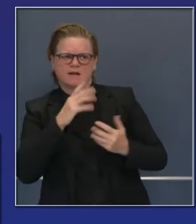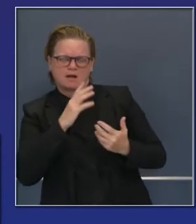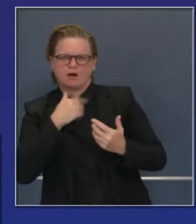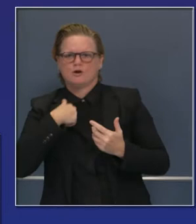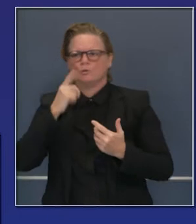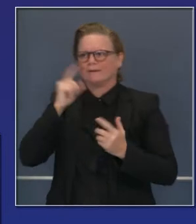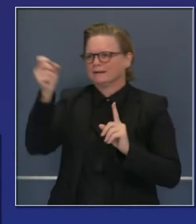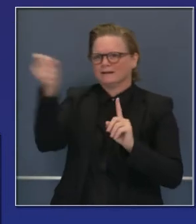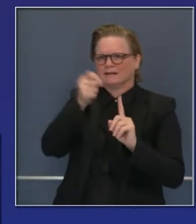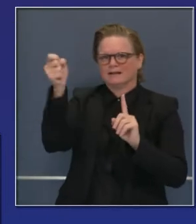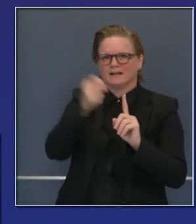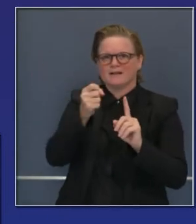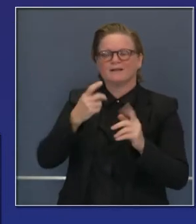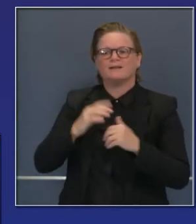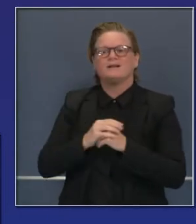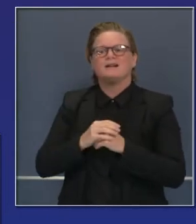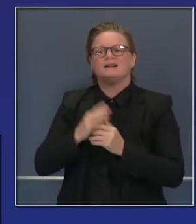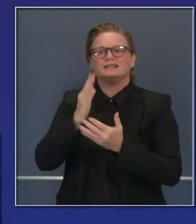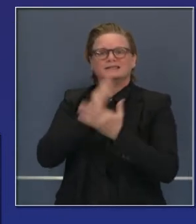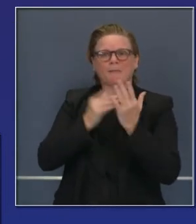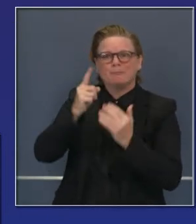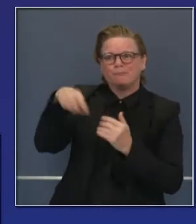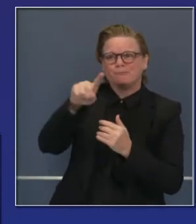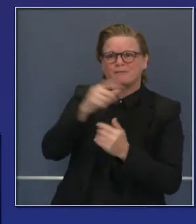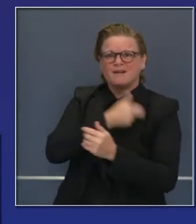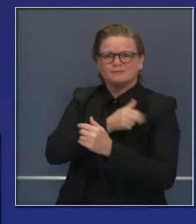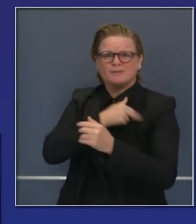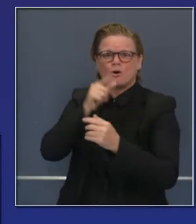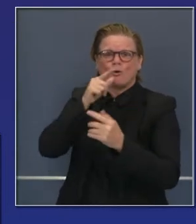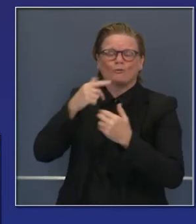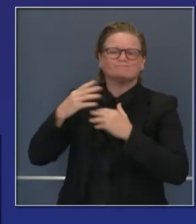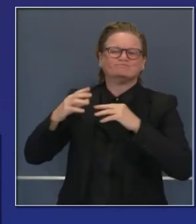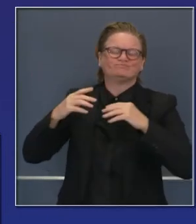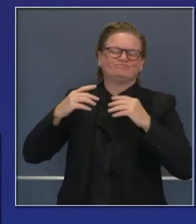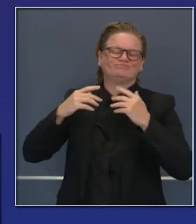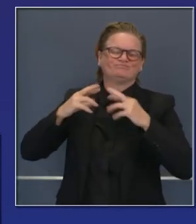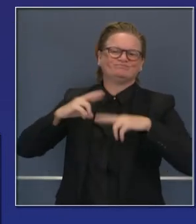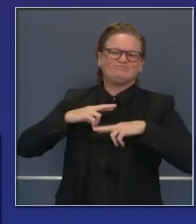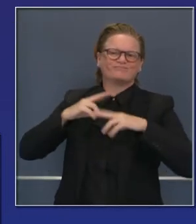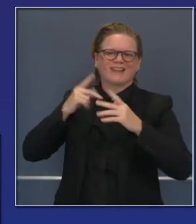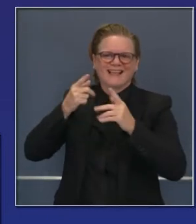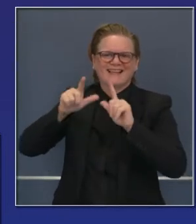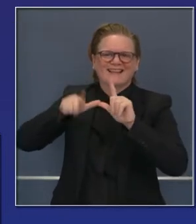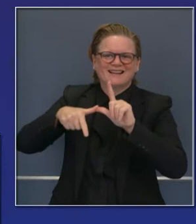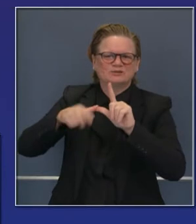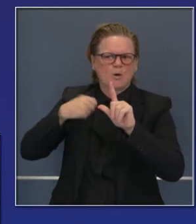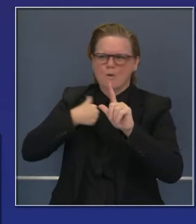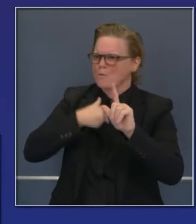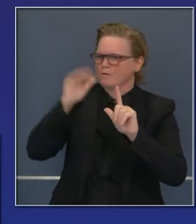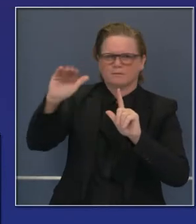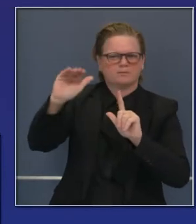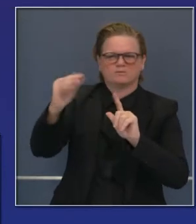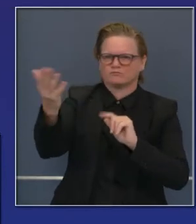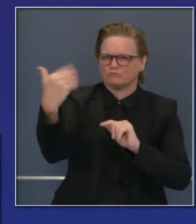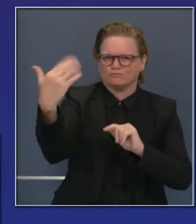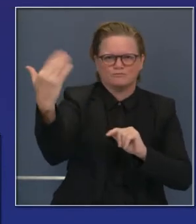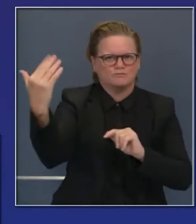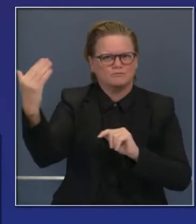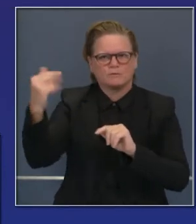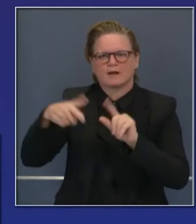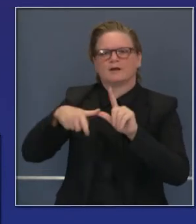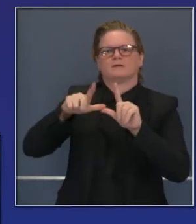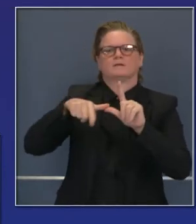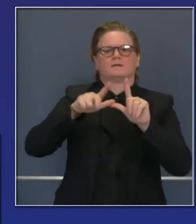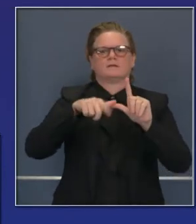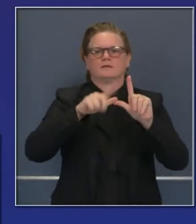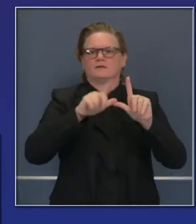o que vieron que se les venció la licencia, pero que ahora pueden entrar a la fuerza laboral porque son necesarios.